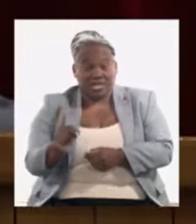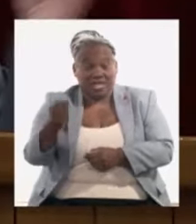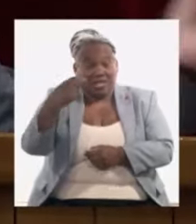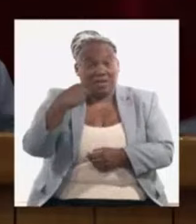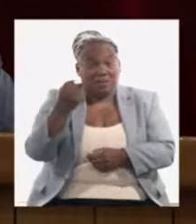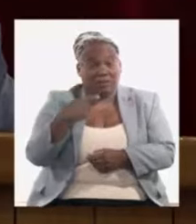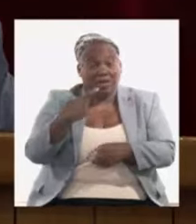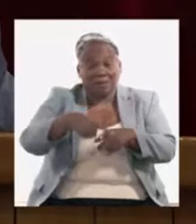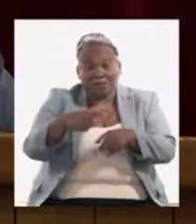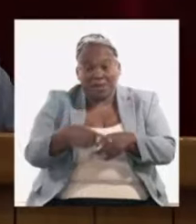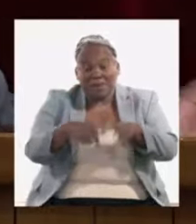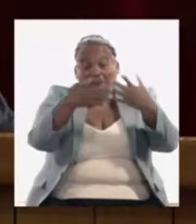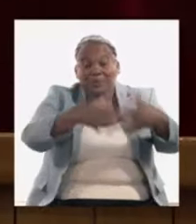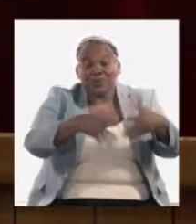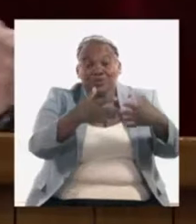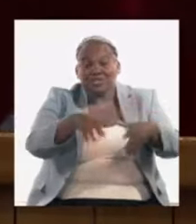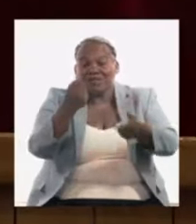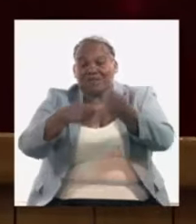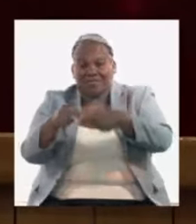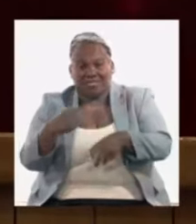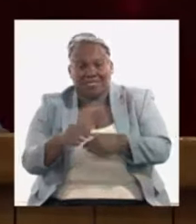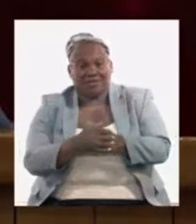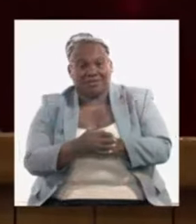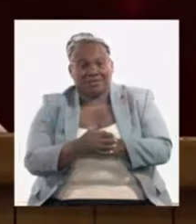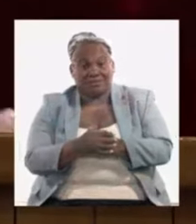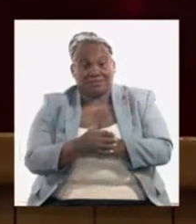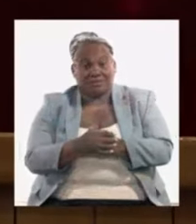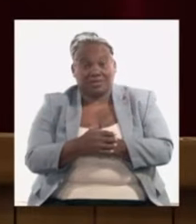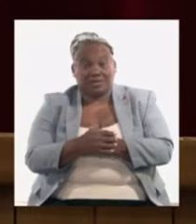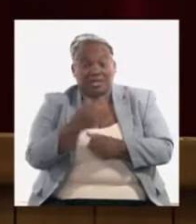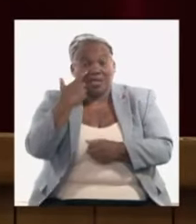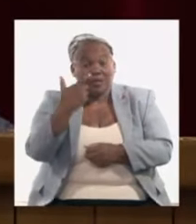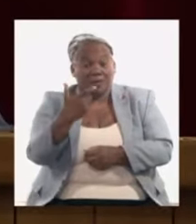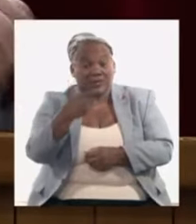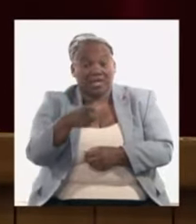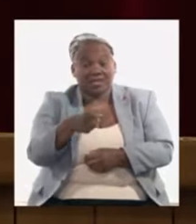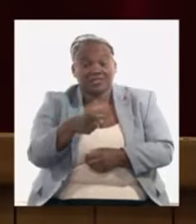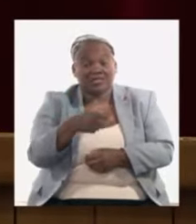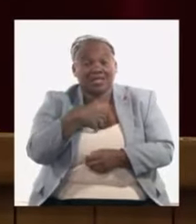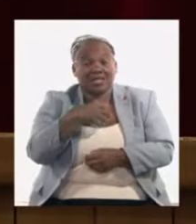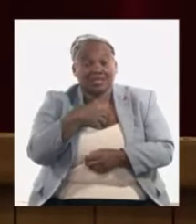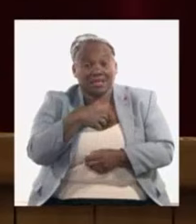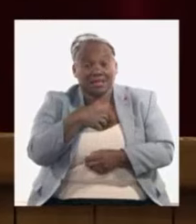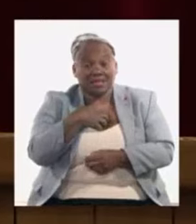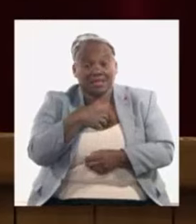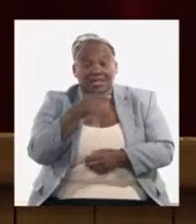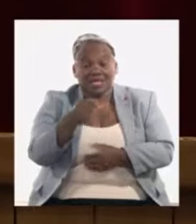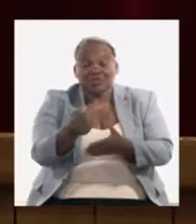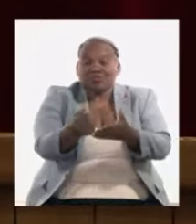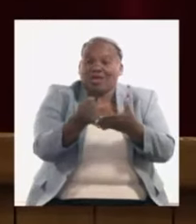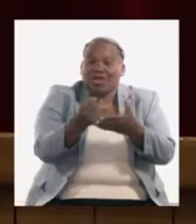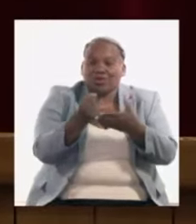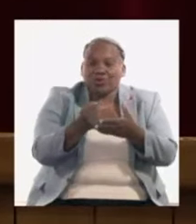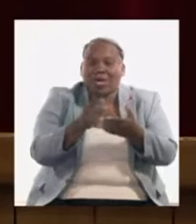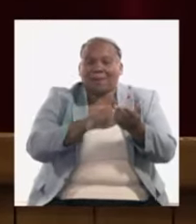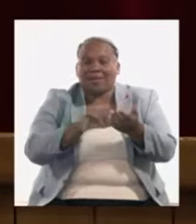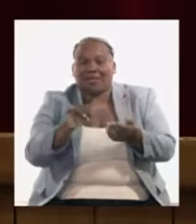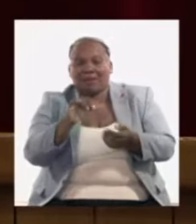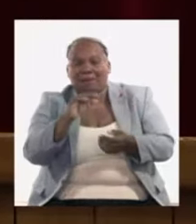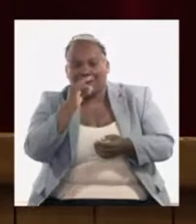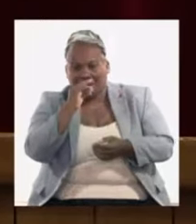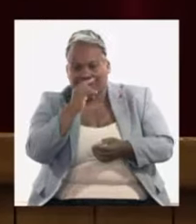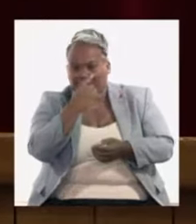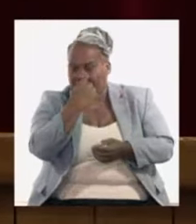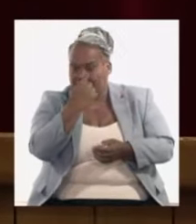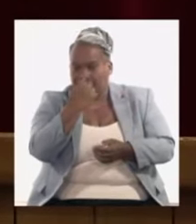materia prima producida y vender o sea el valor agregado que tiene esa manufactura interna en el país le aporta producto interno bruto entonces decir que